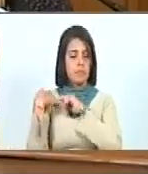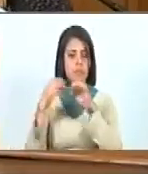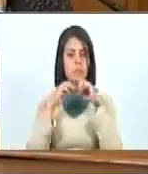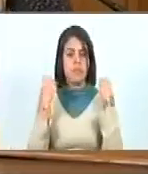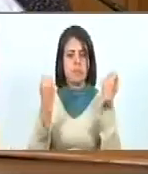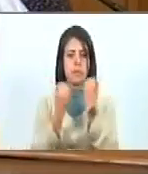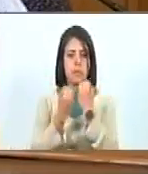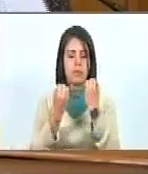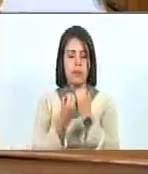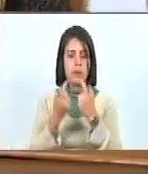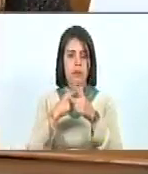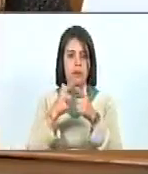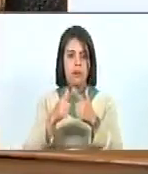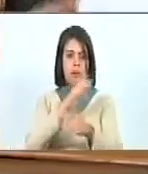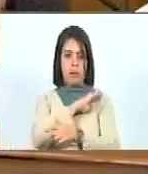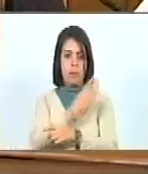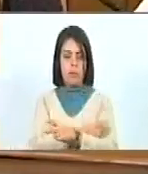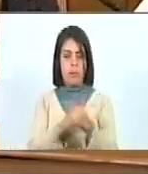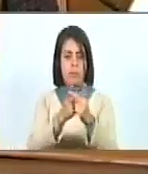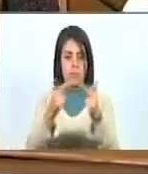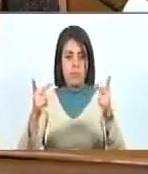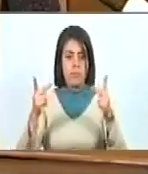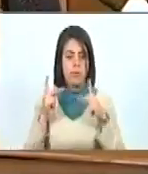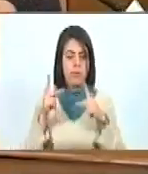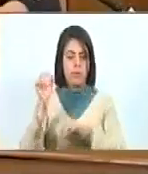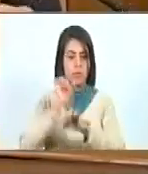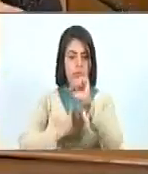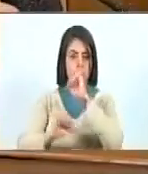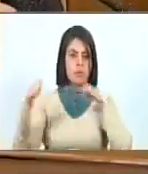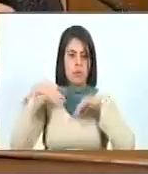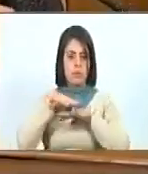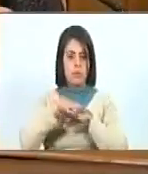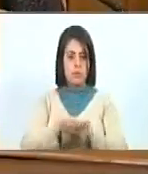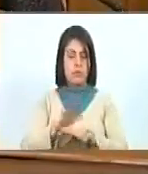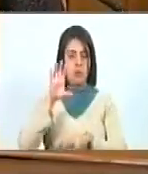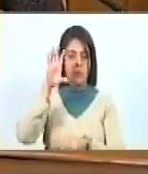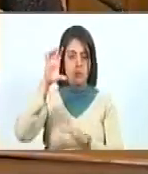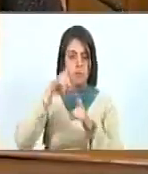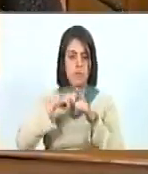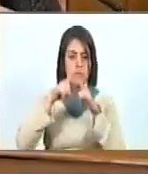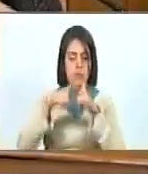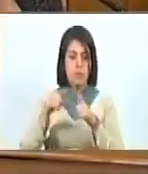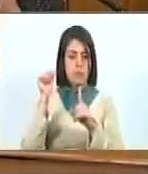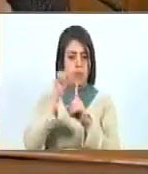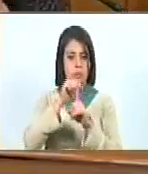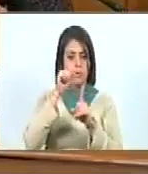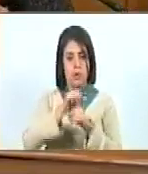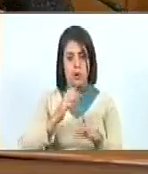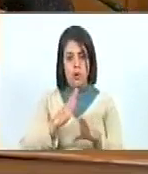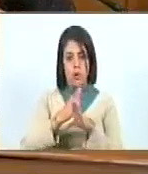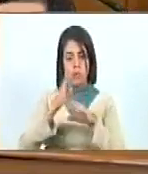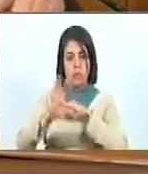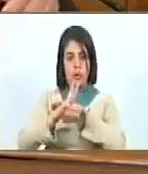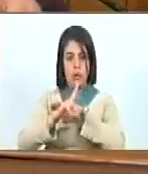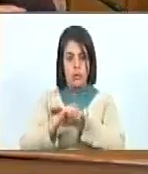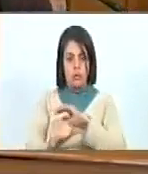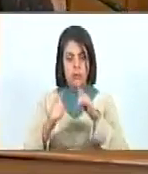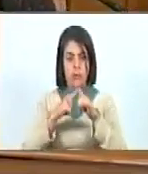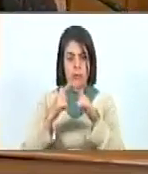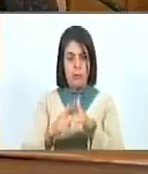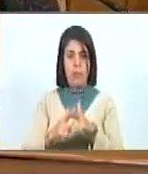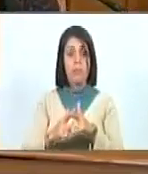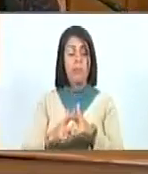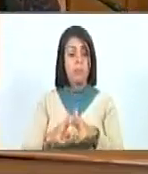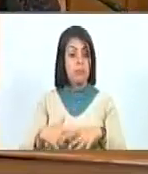órganos y entes del poder público para la defensa integral de la Nación, la lucha contra la corrupción y el